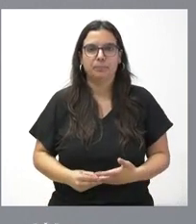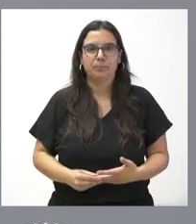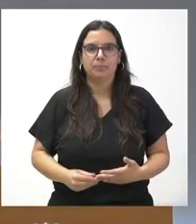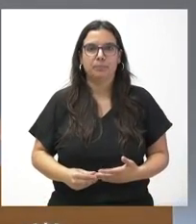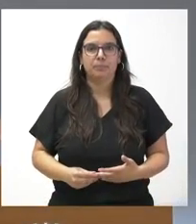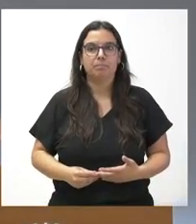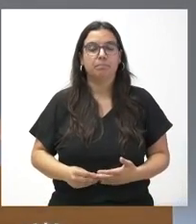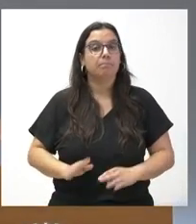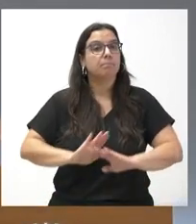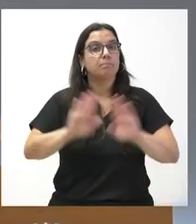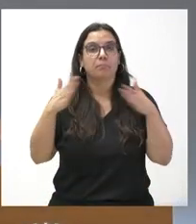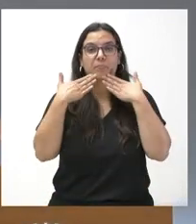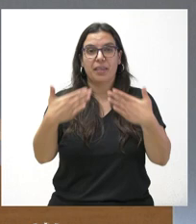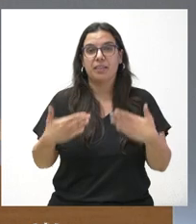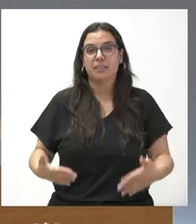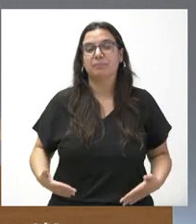Pues es todo. Gracias. Gracias.